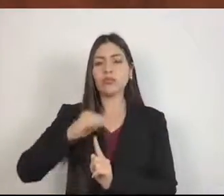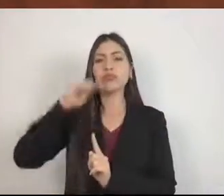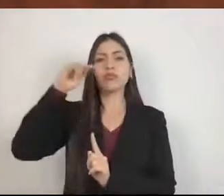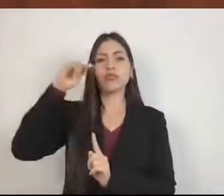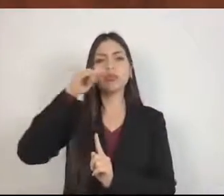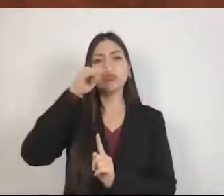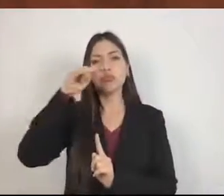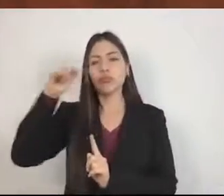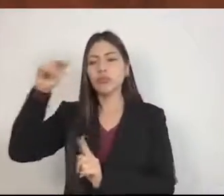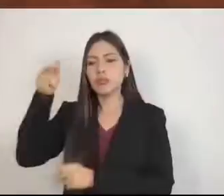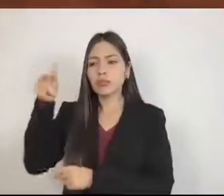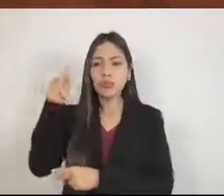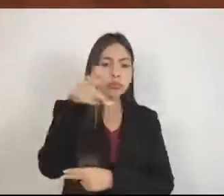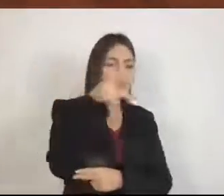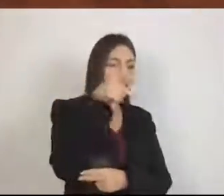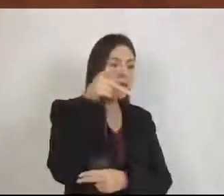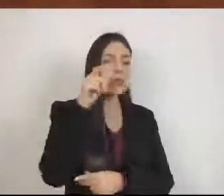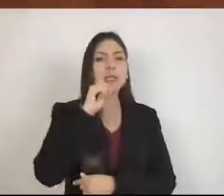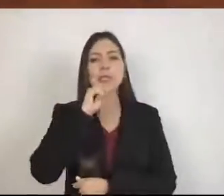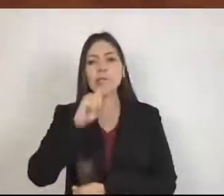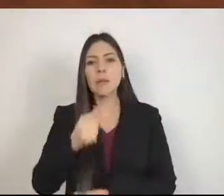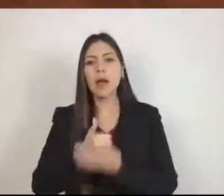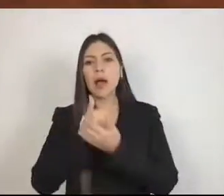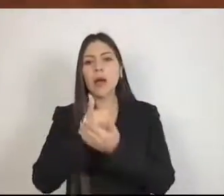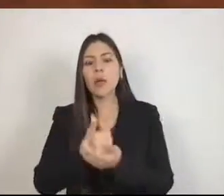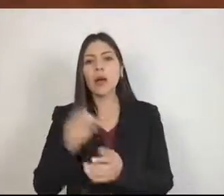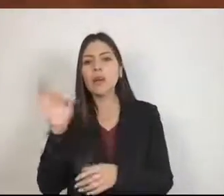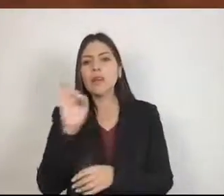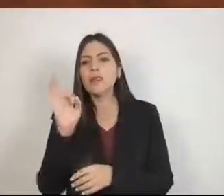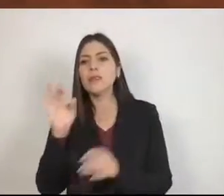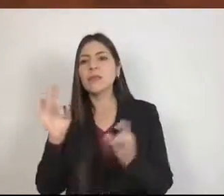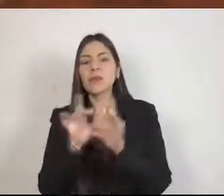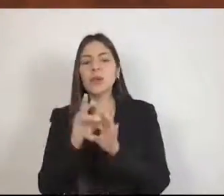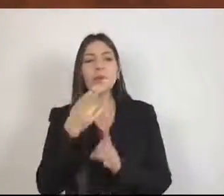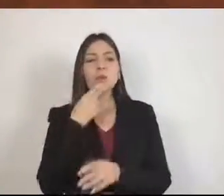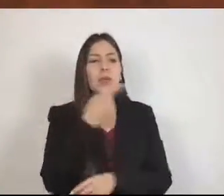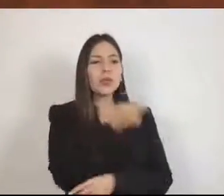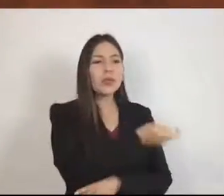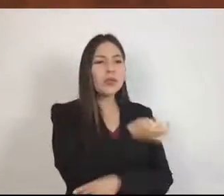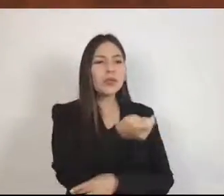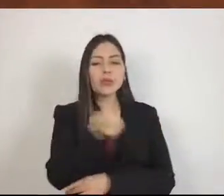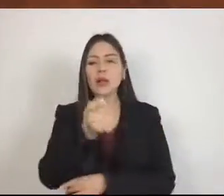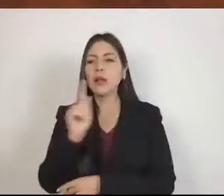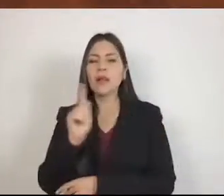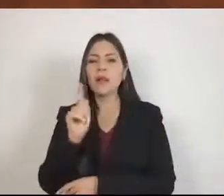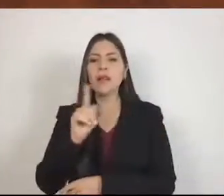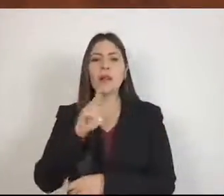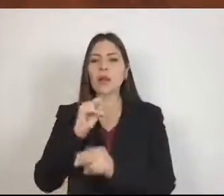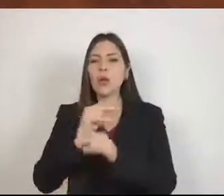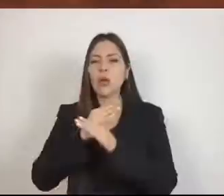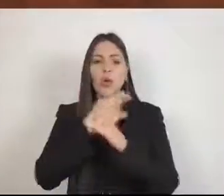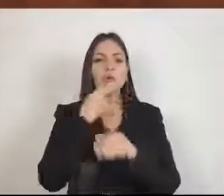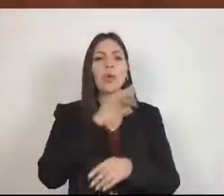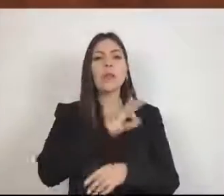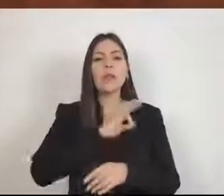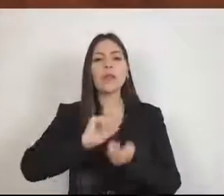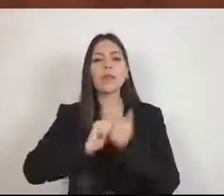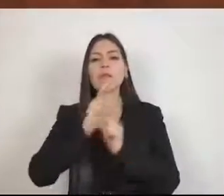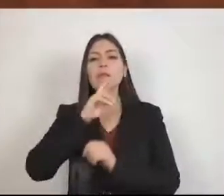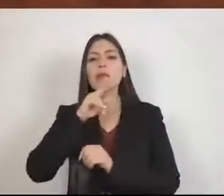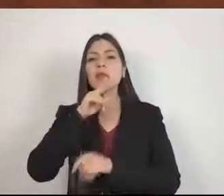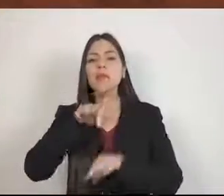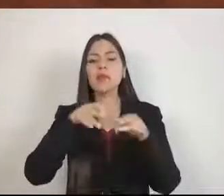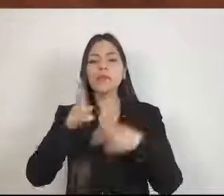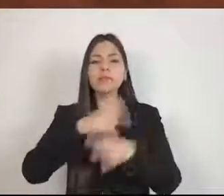salud de los campesinos por los pesticidas que pudiesen utilizar, pero además les permite mayor producción. Por eso hoy